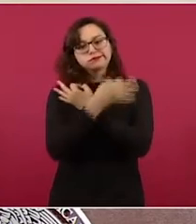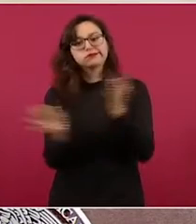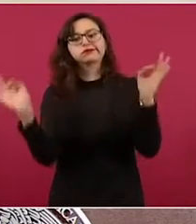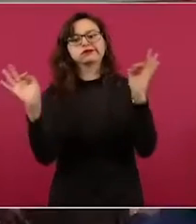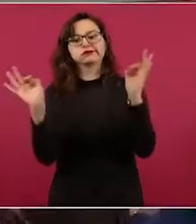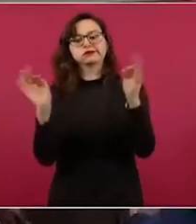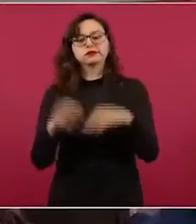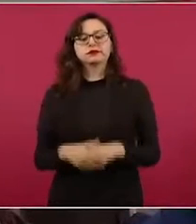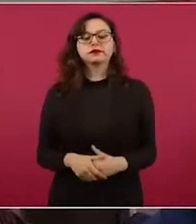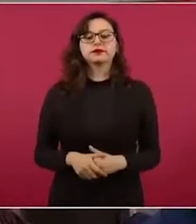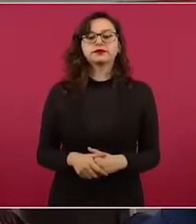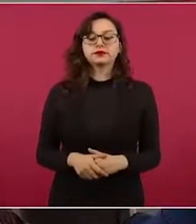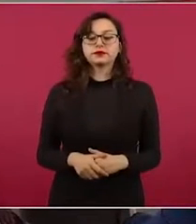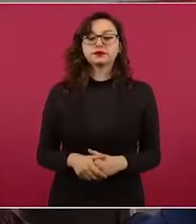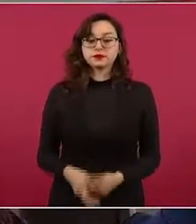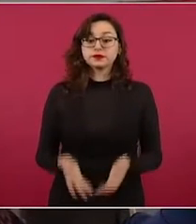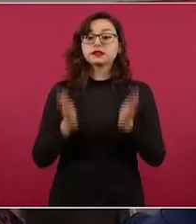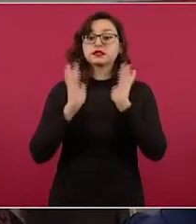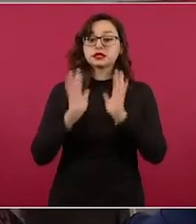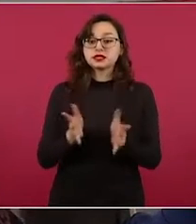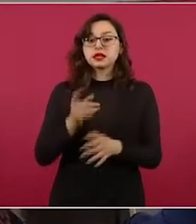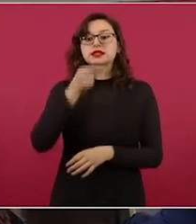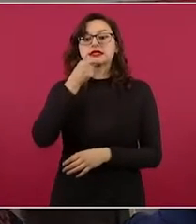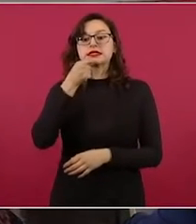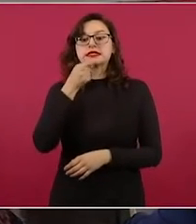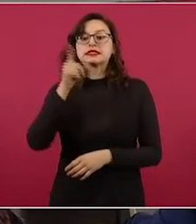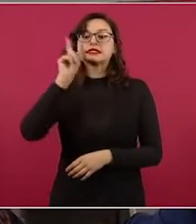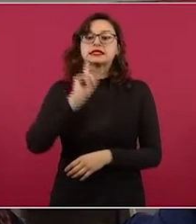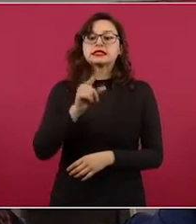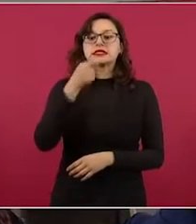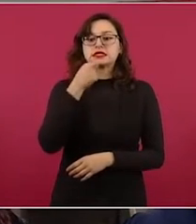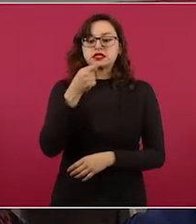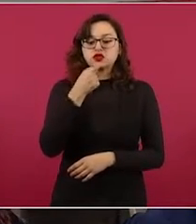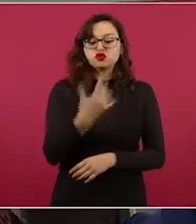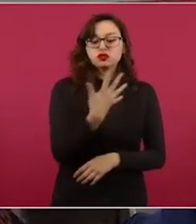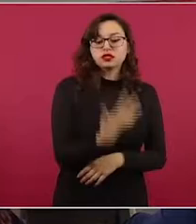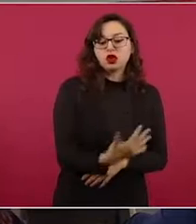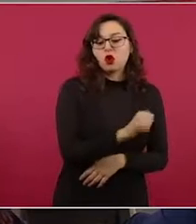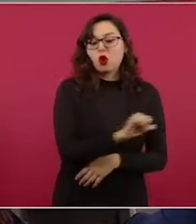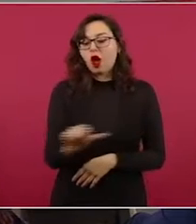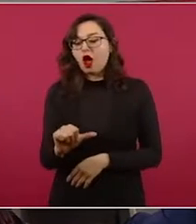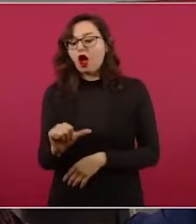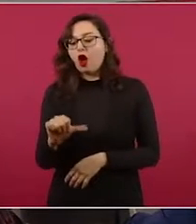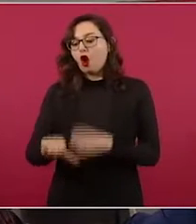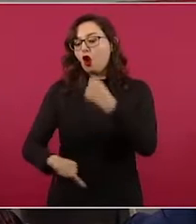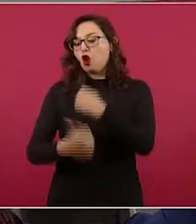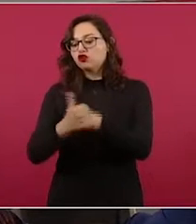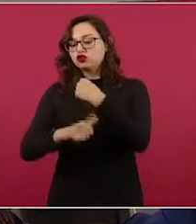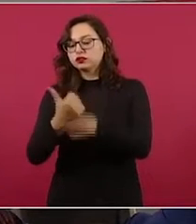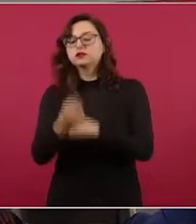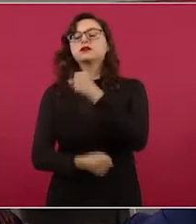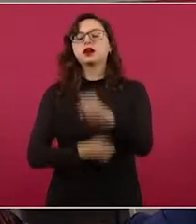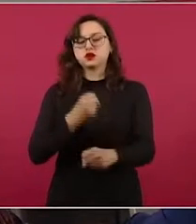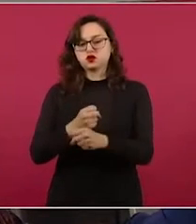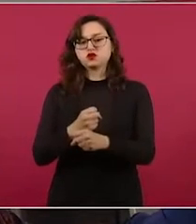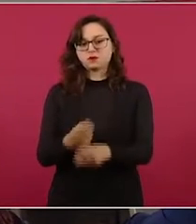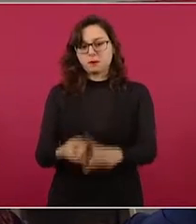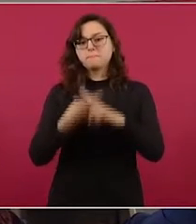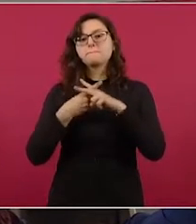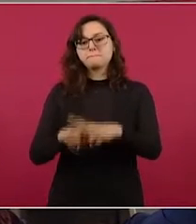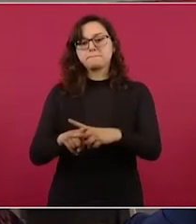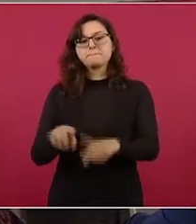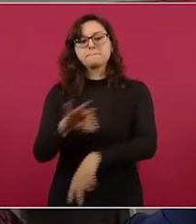Empezamos ya niñas y niños de 5 a 11 años, ese es el cambio. La política en esencia